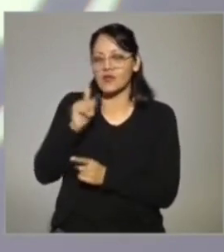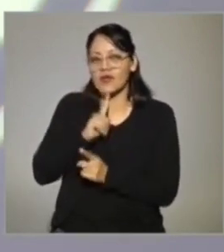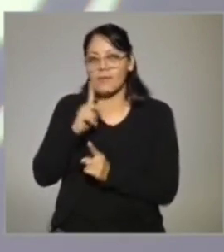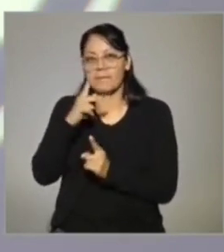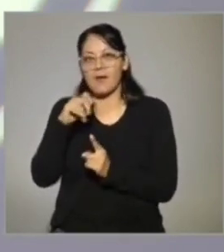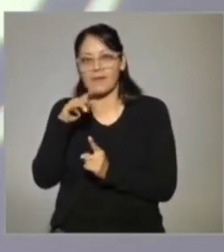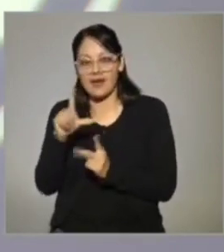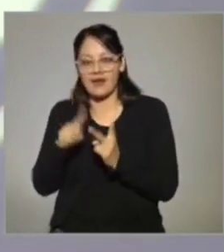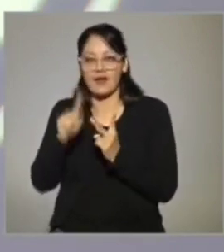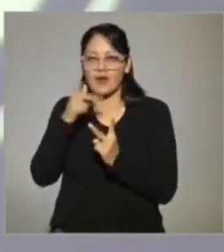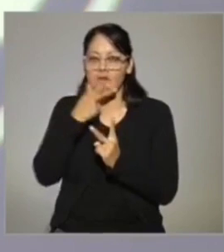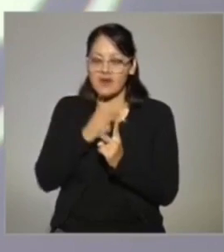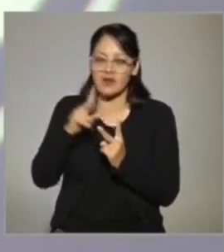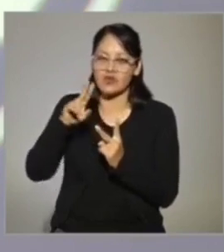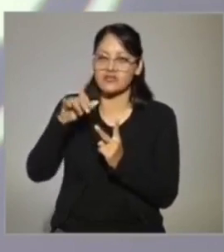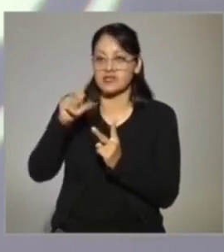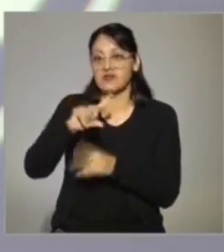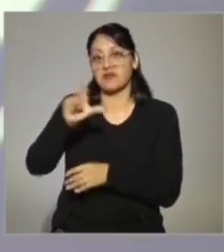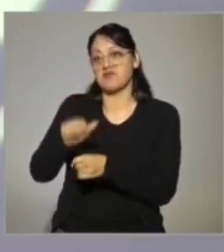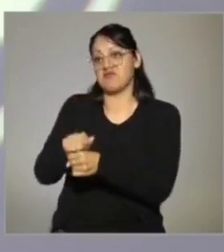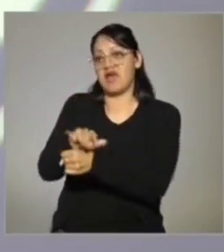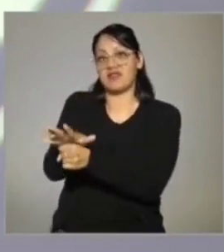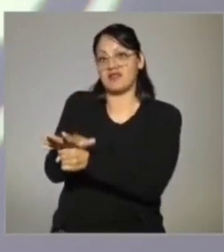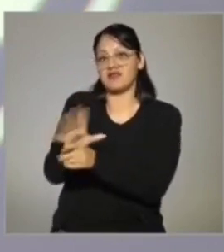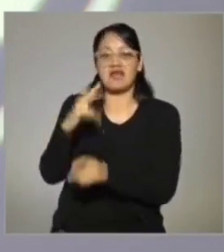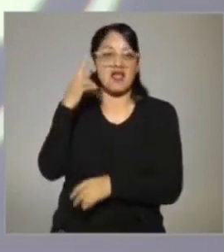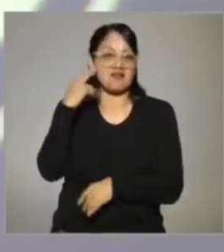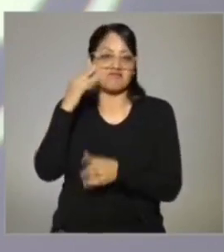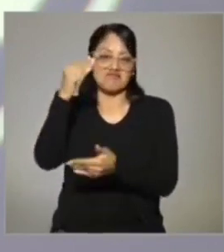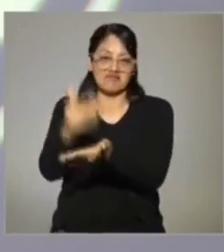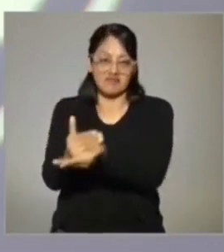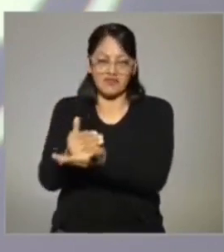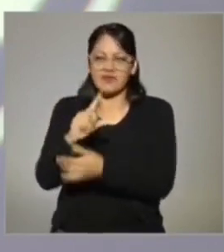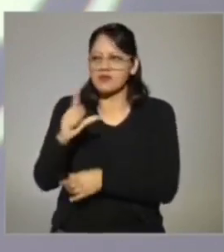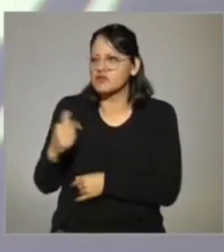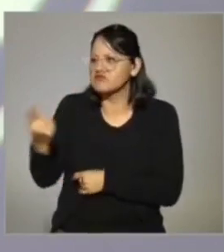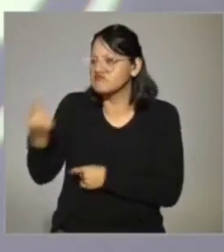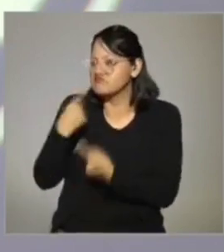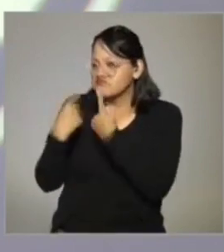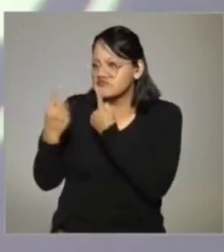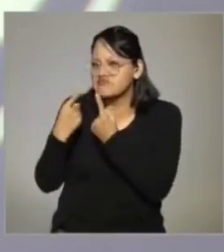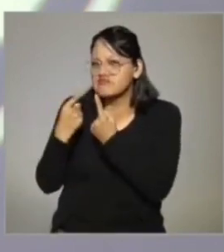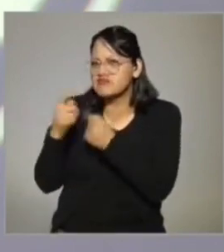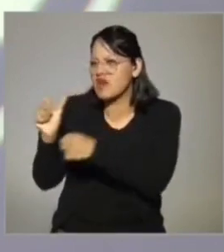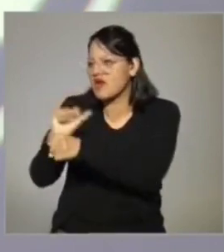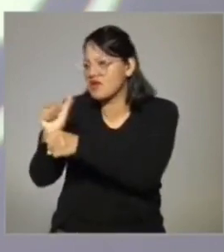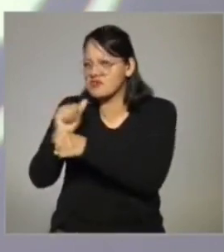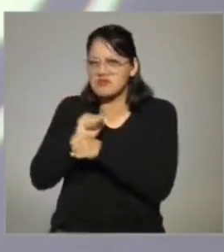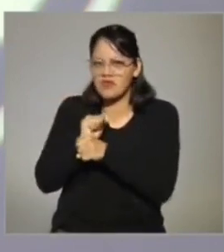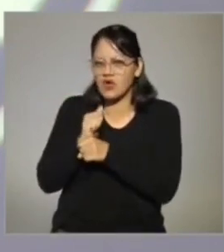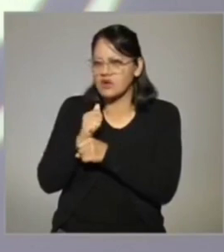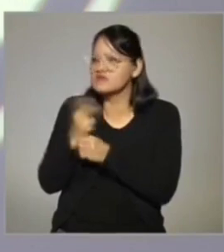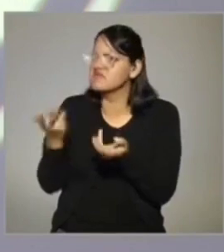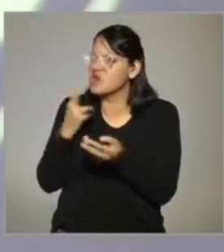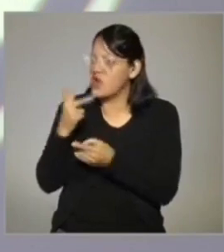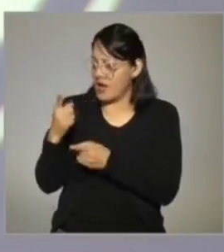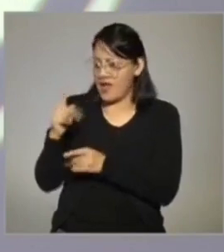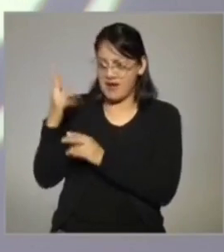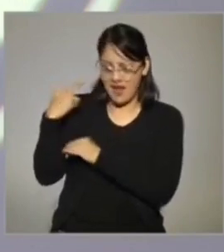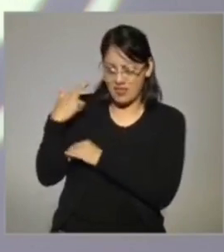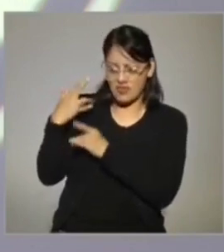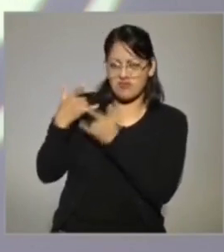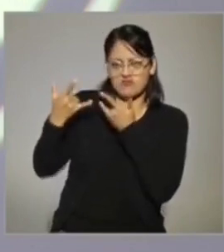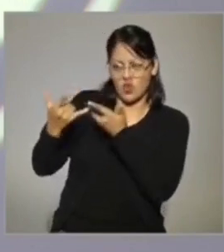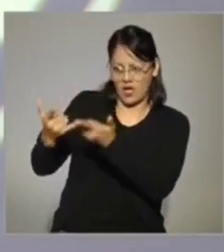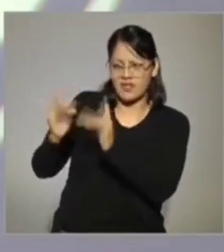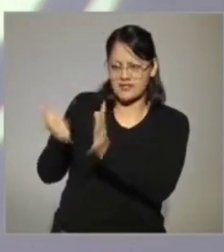dejó sin programa de radio, sin estación de radio. Y de repente, platicando con ella, dijo ella, ambos actores, dijimos, ¿y si hacemos la obra de teatro? Y primero la hicimos en